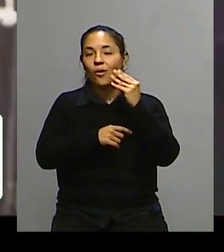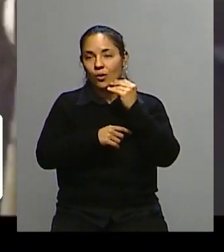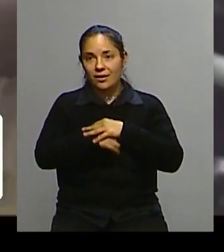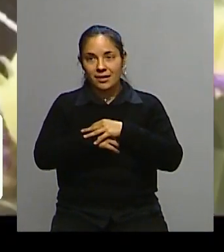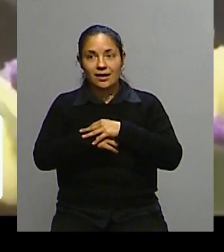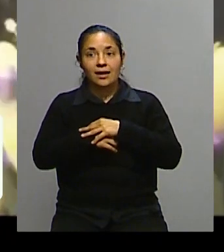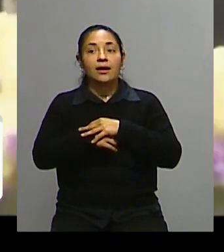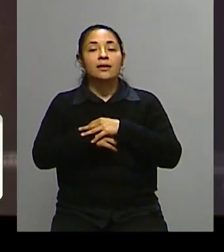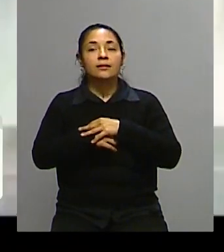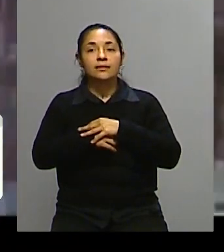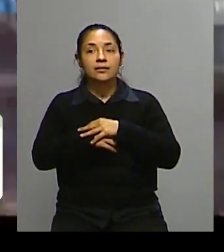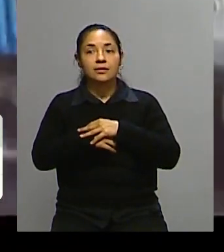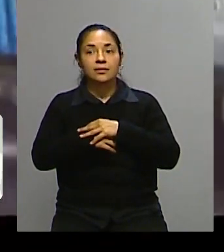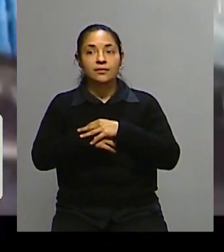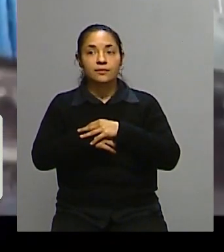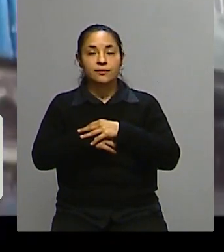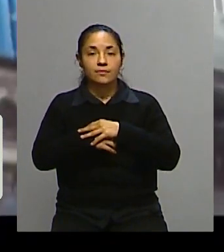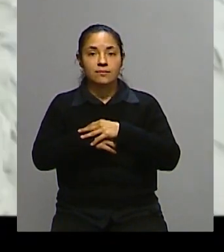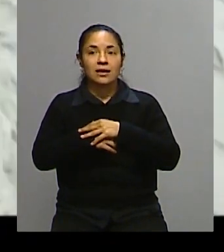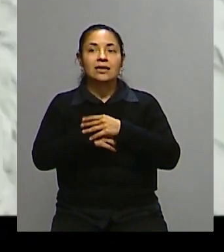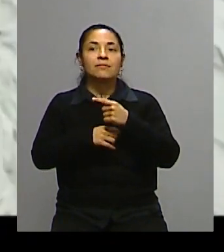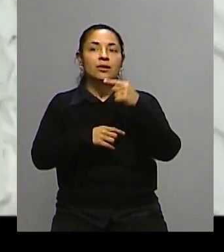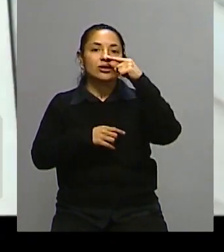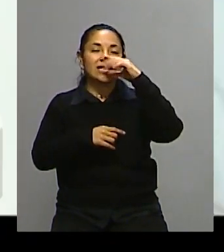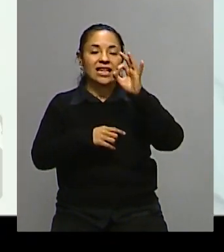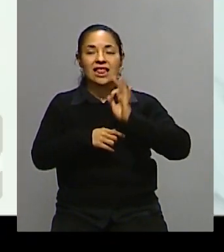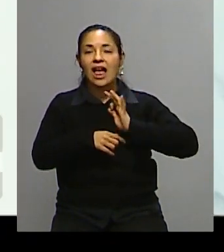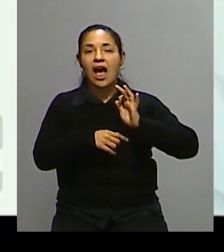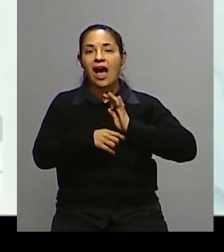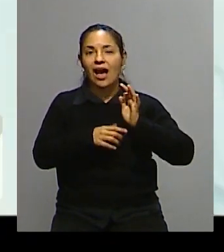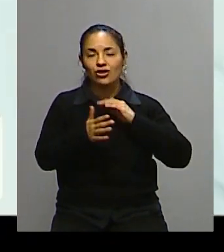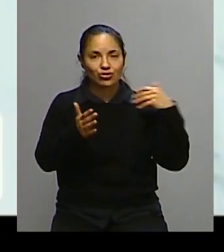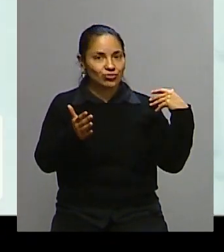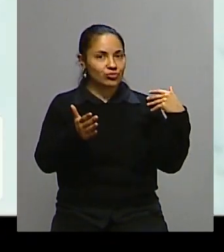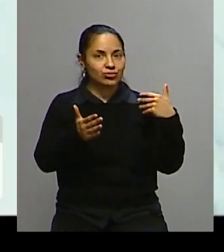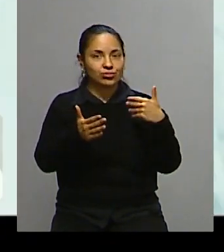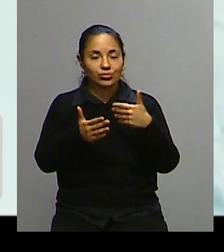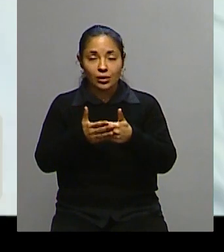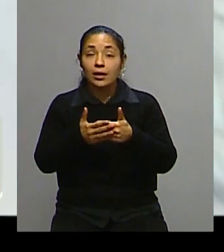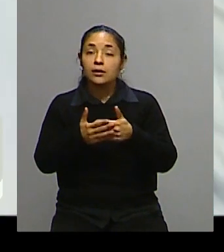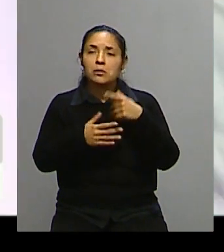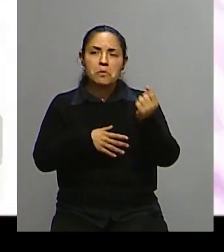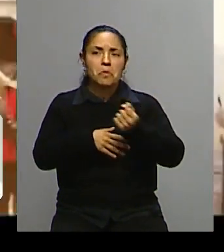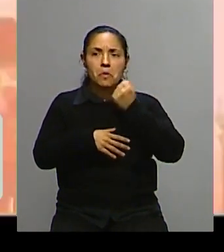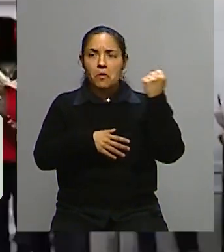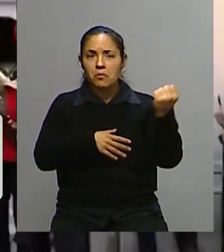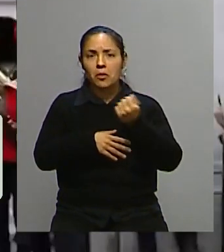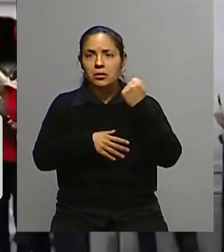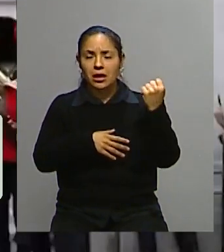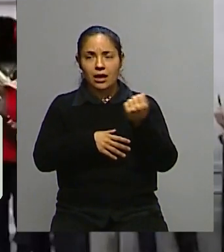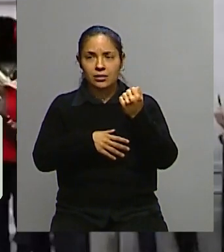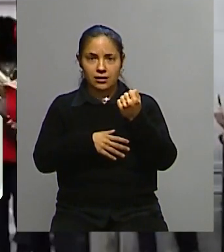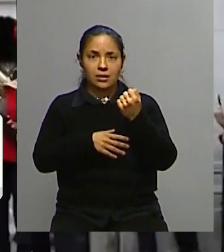general, me parece, todos estos 70 años de reinado, tuvo un papel importantísimo, incluso un papel